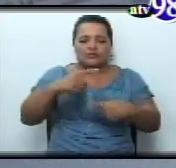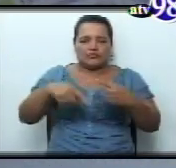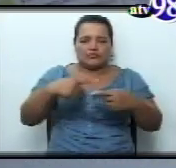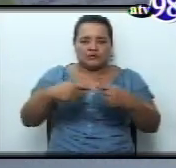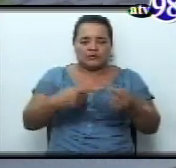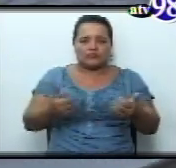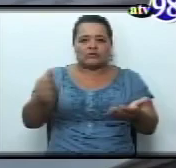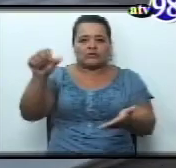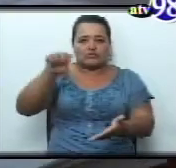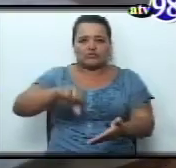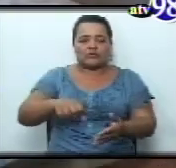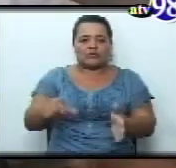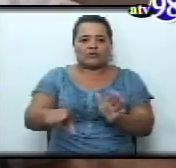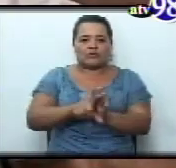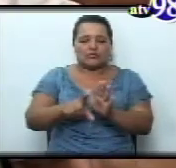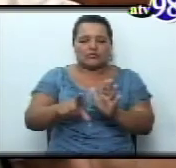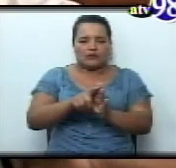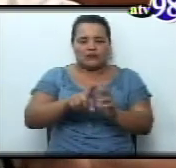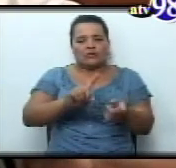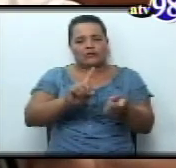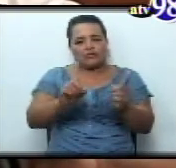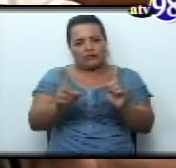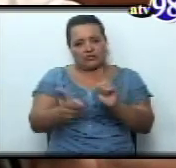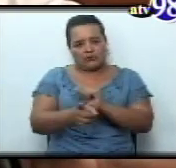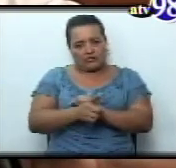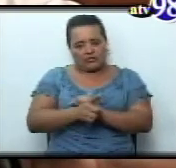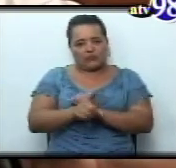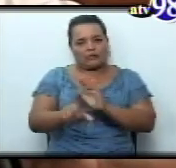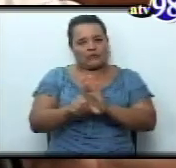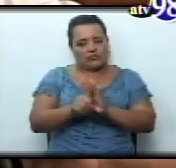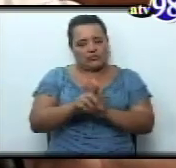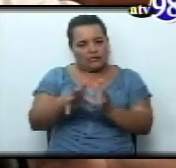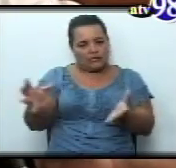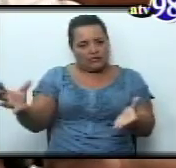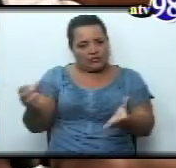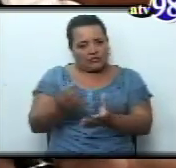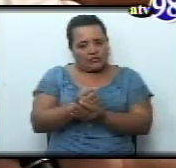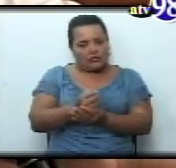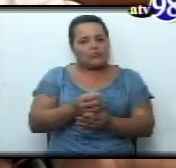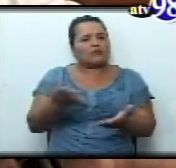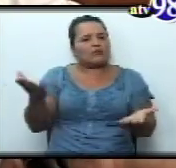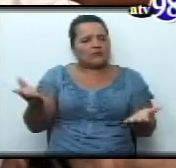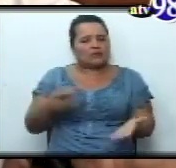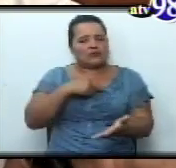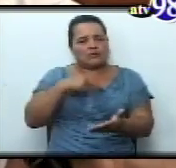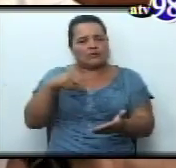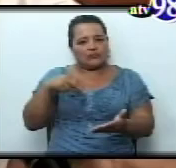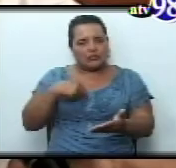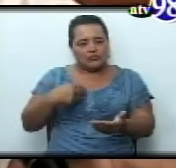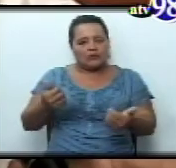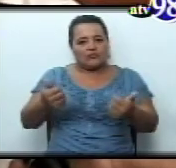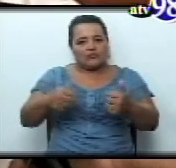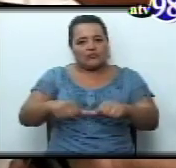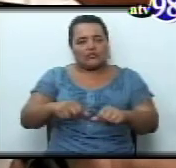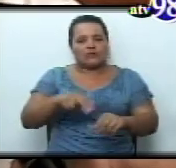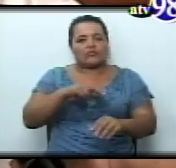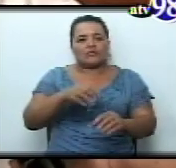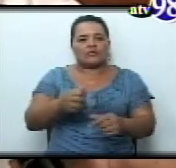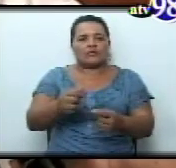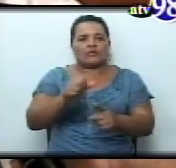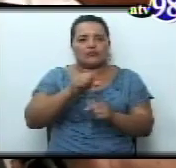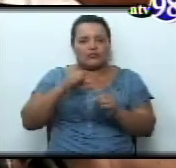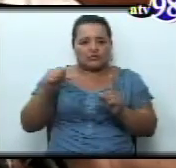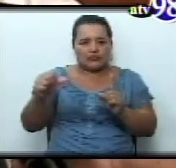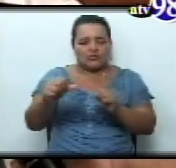Nosotros hemos propuesto una reforma integral en el sentido que el sistema